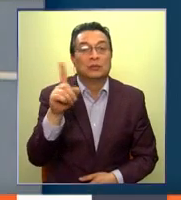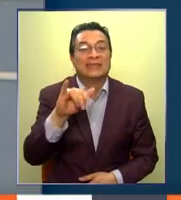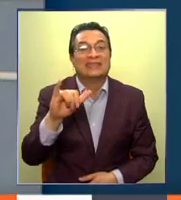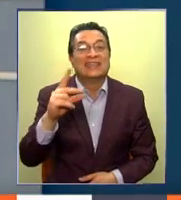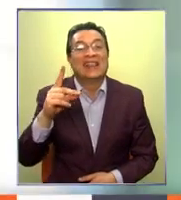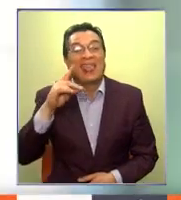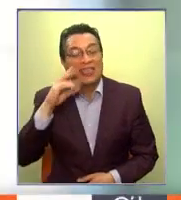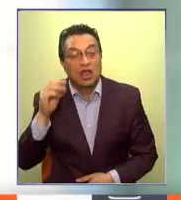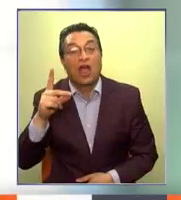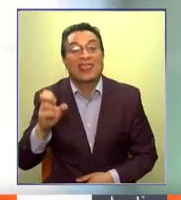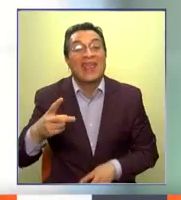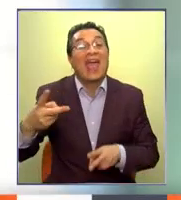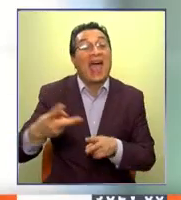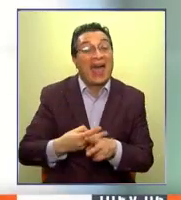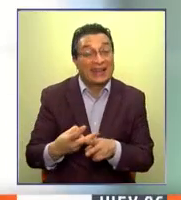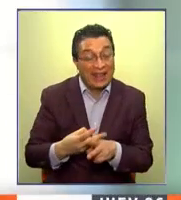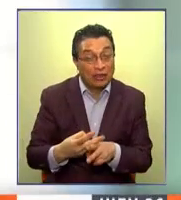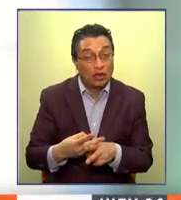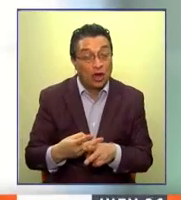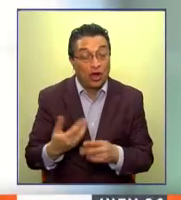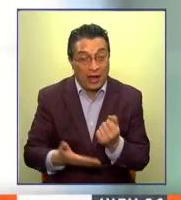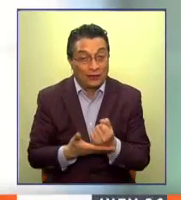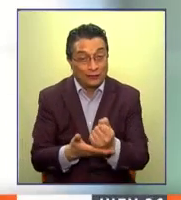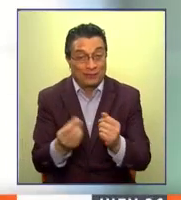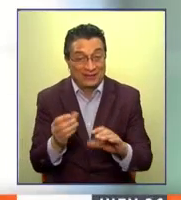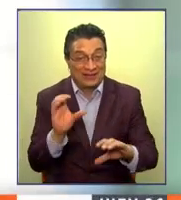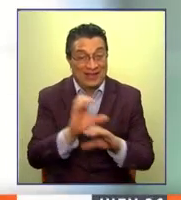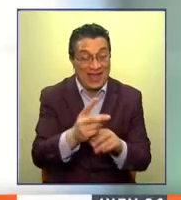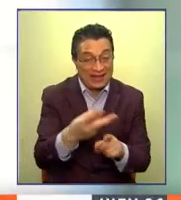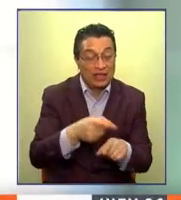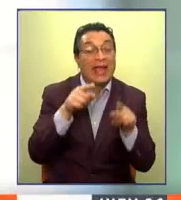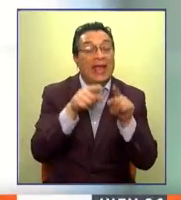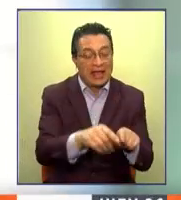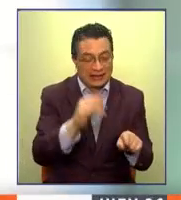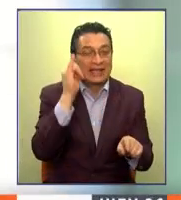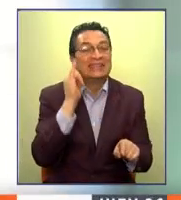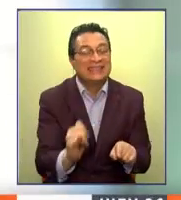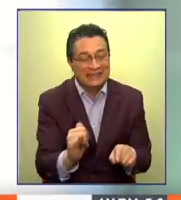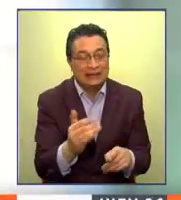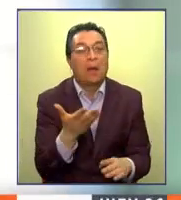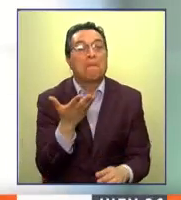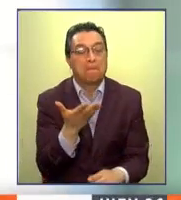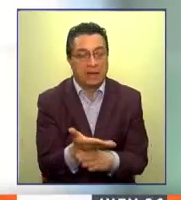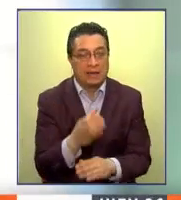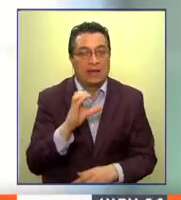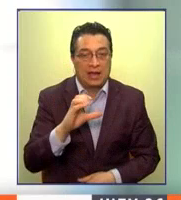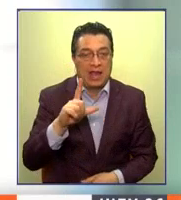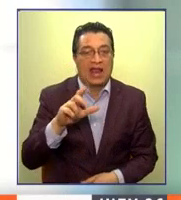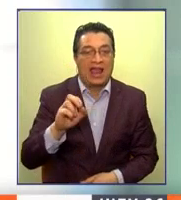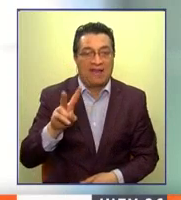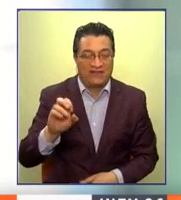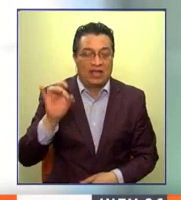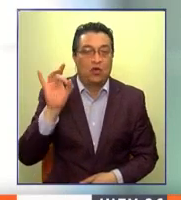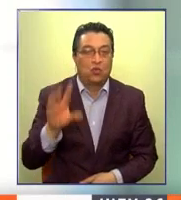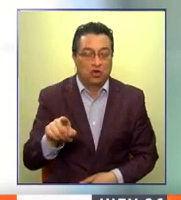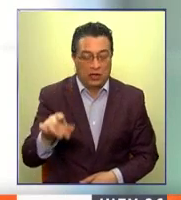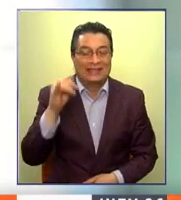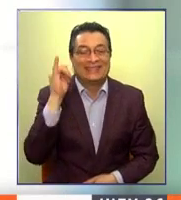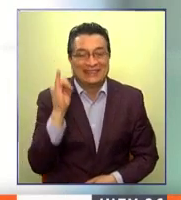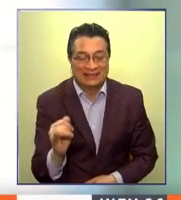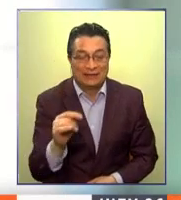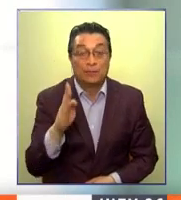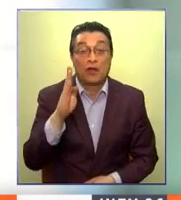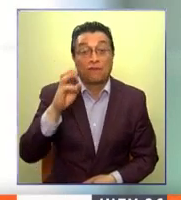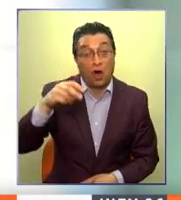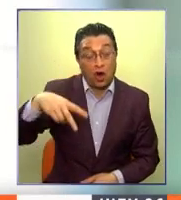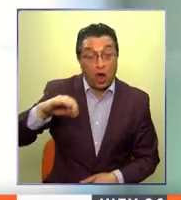sigue siendo así? Es el único punto del plan de apoyo a la clase media que hoy día está solicitando efectivamente la clave única, pero para el bono de